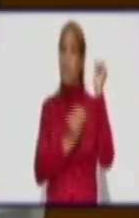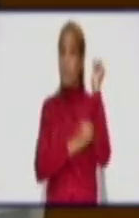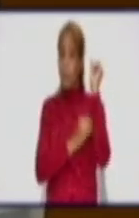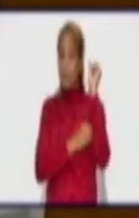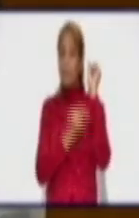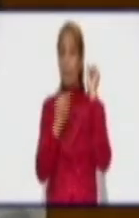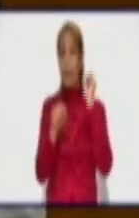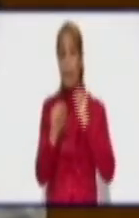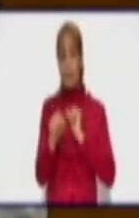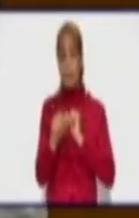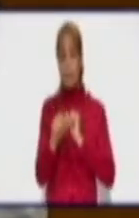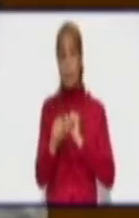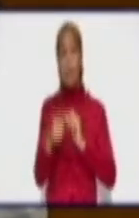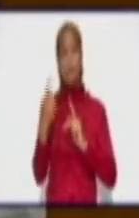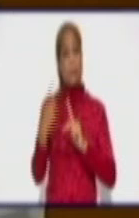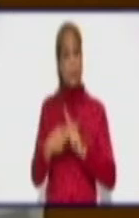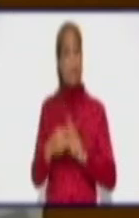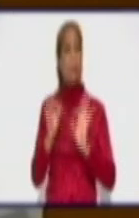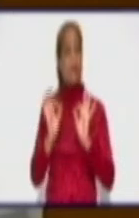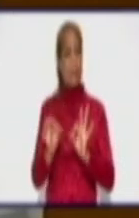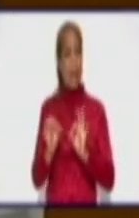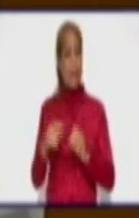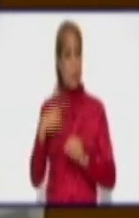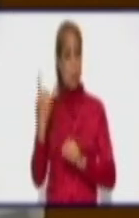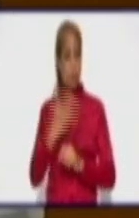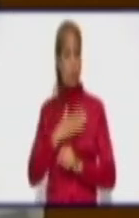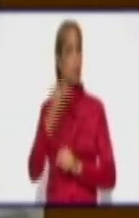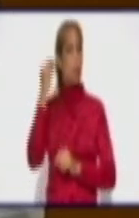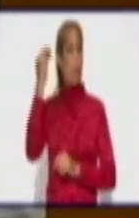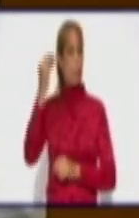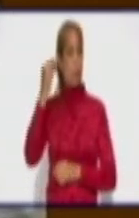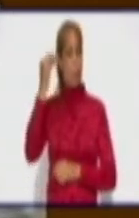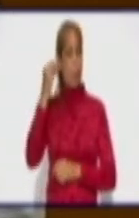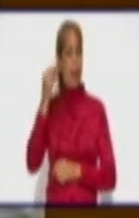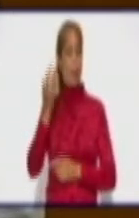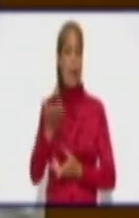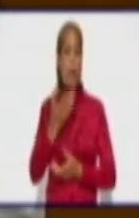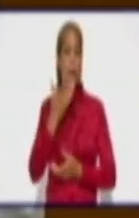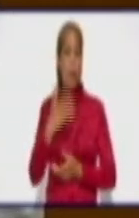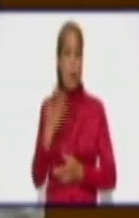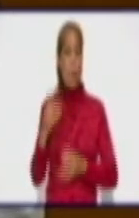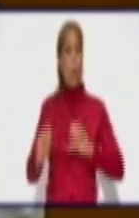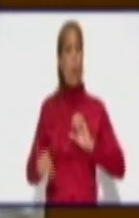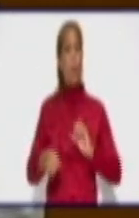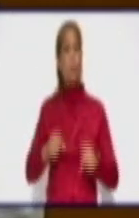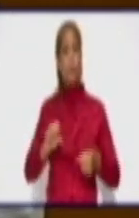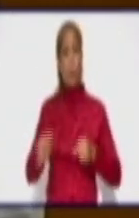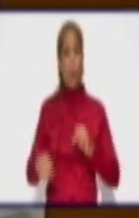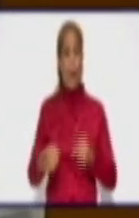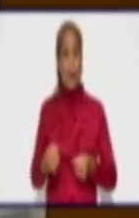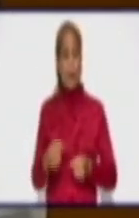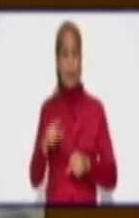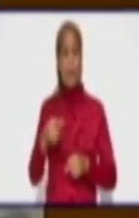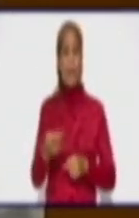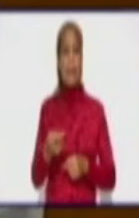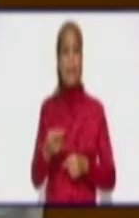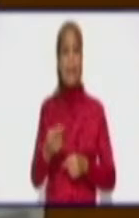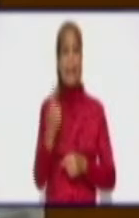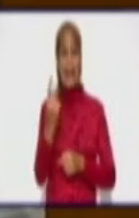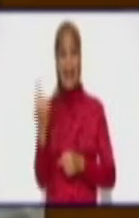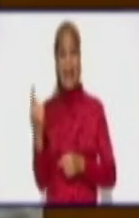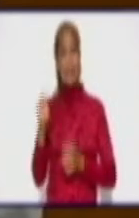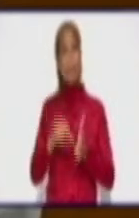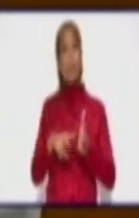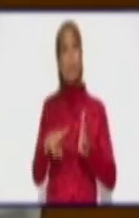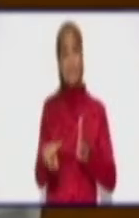justamente lo que más nos preocupaba a nosotros, que era cómo controlar el flujo de personas internas en cada territorio. Porque sabíamos que el